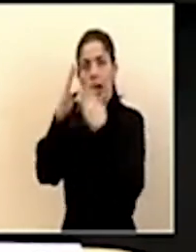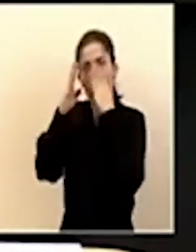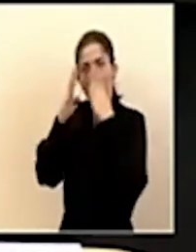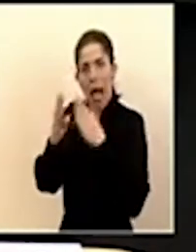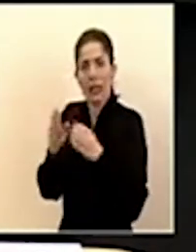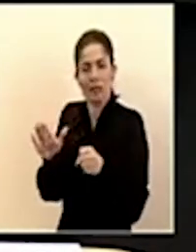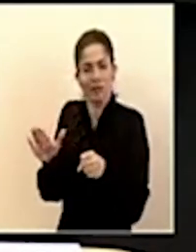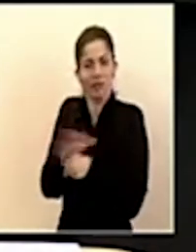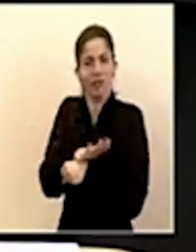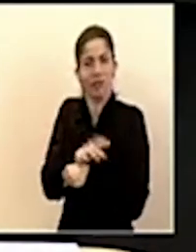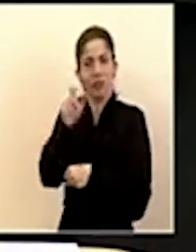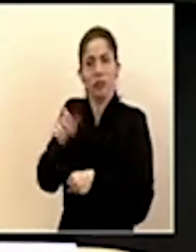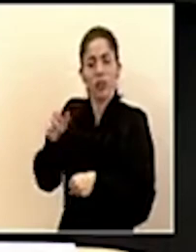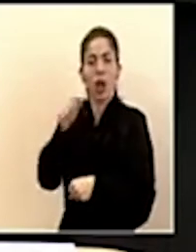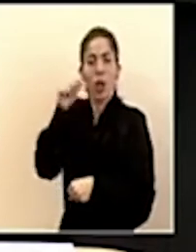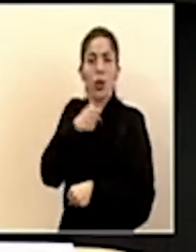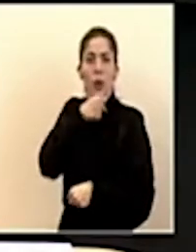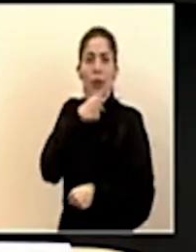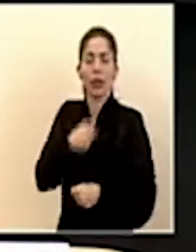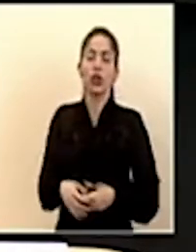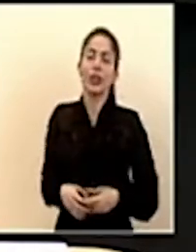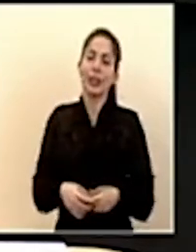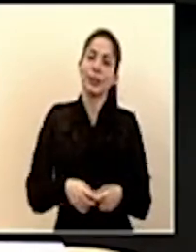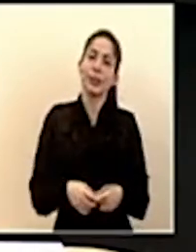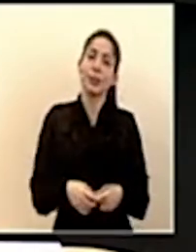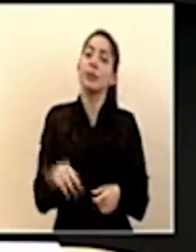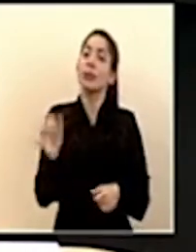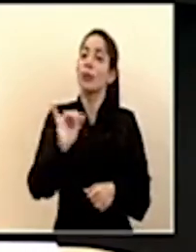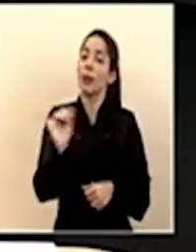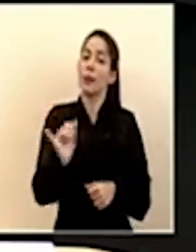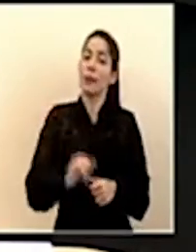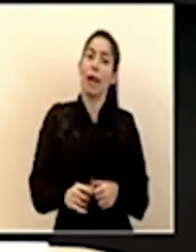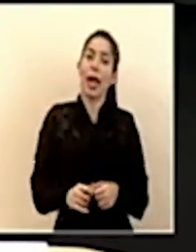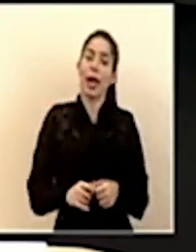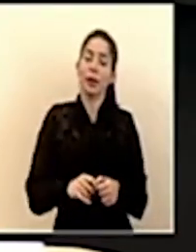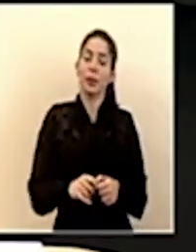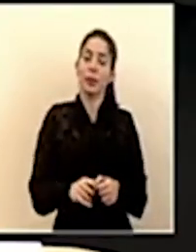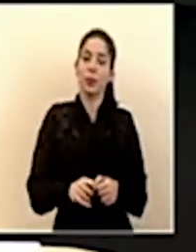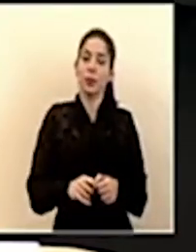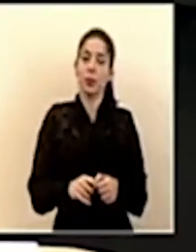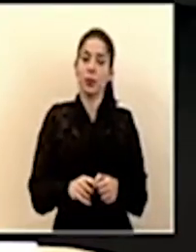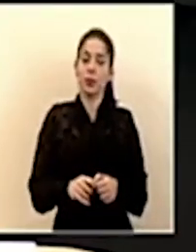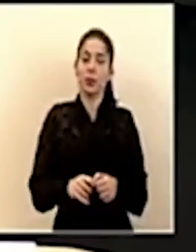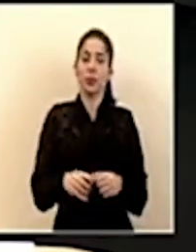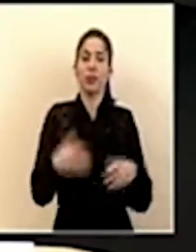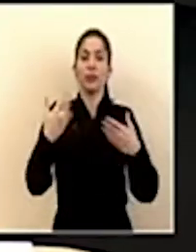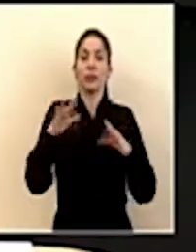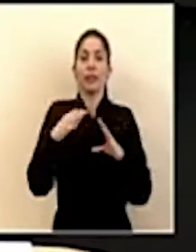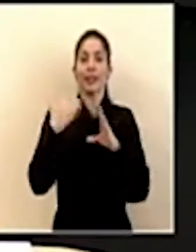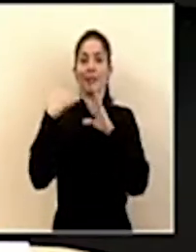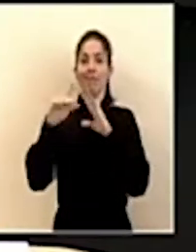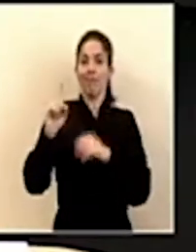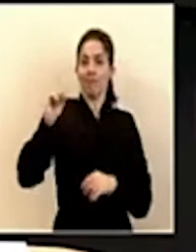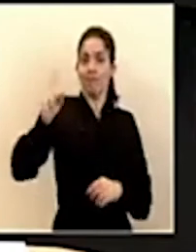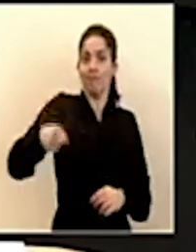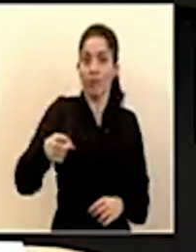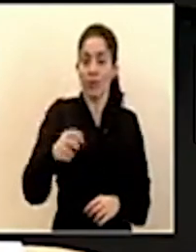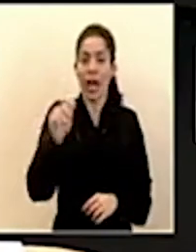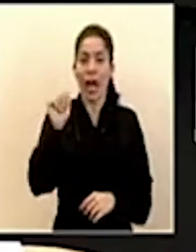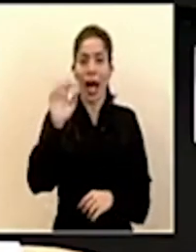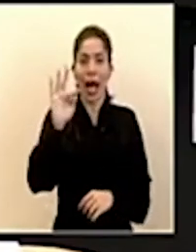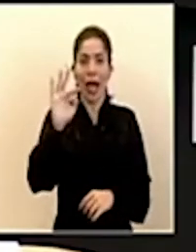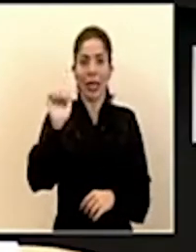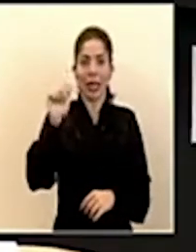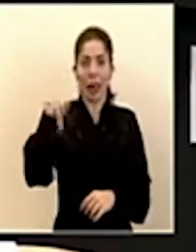integral a los adultos mayores también se emitió una directriz a los ATAPS